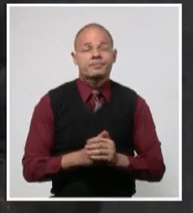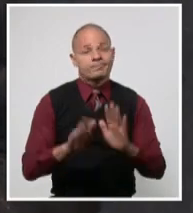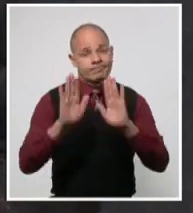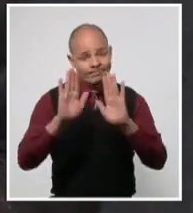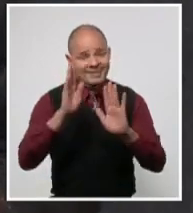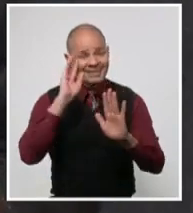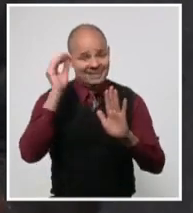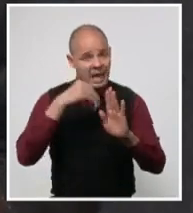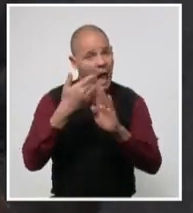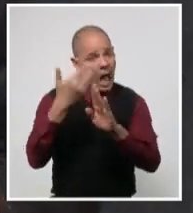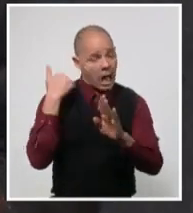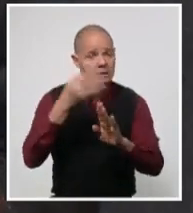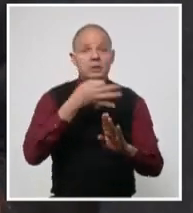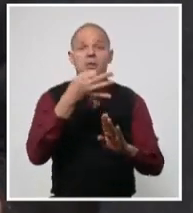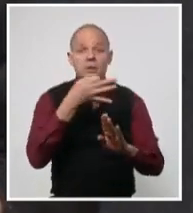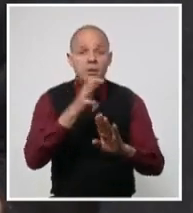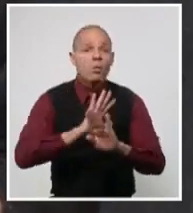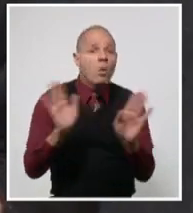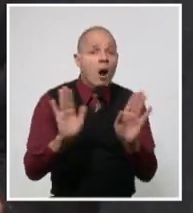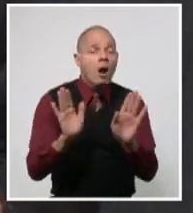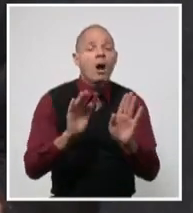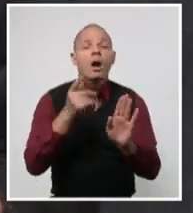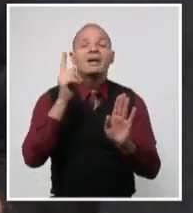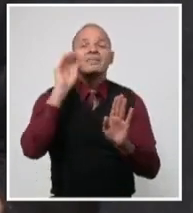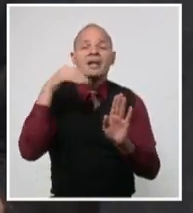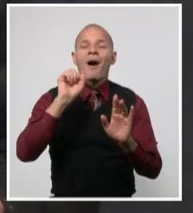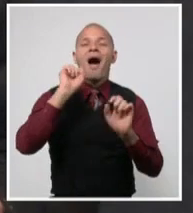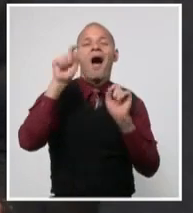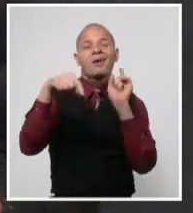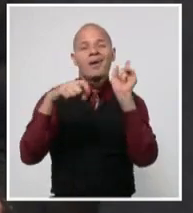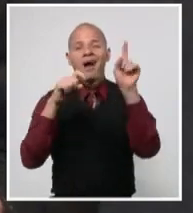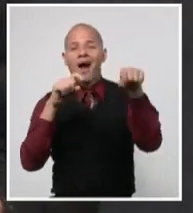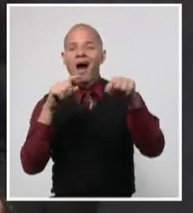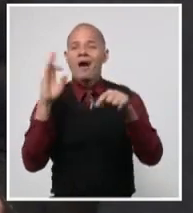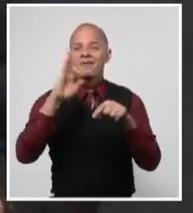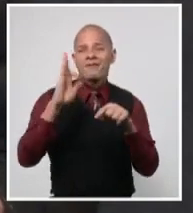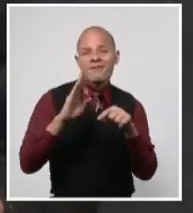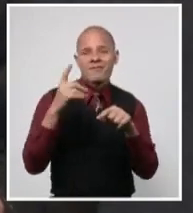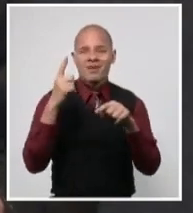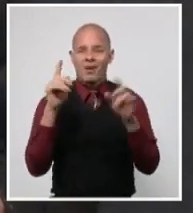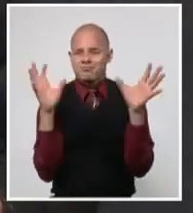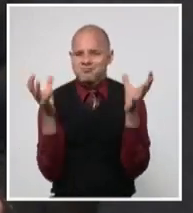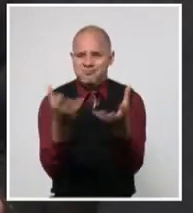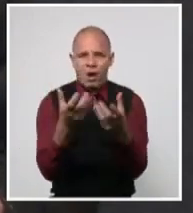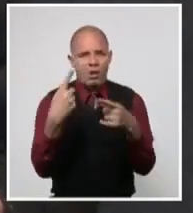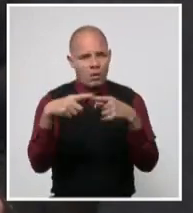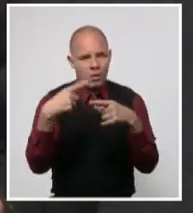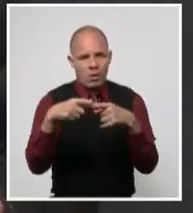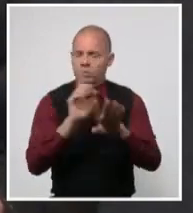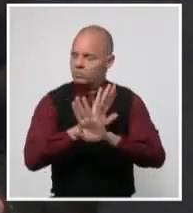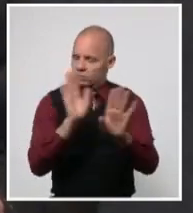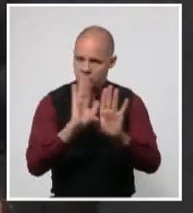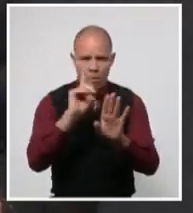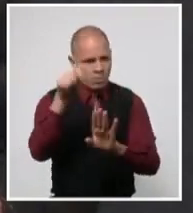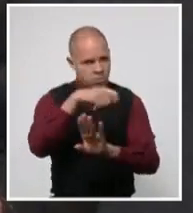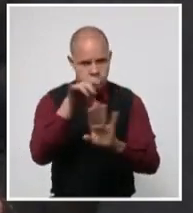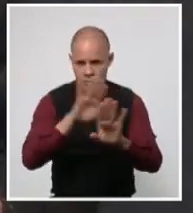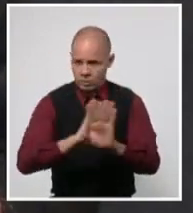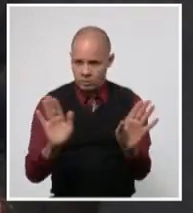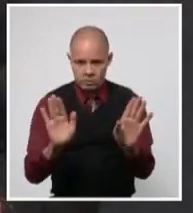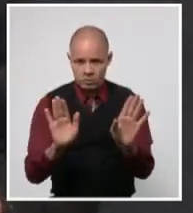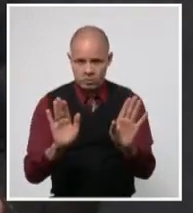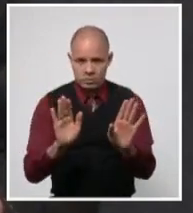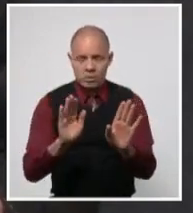y otras actividades públicas festivas de alta convocatoria, así como